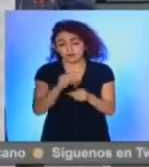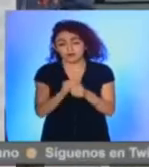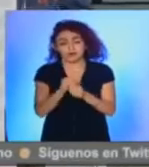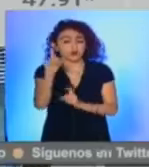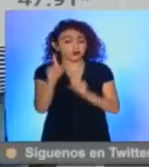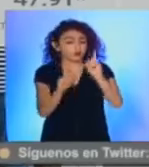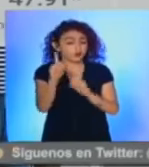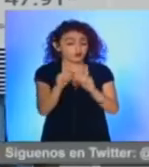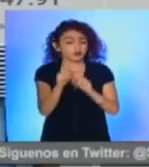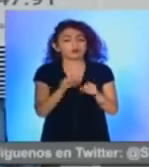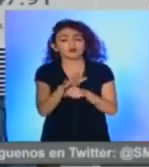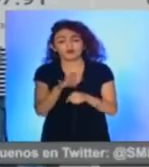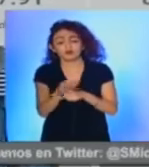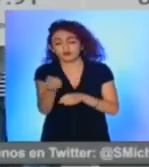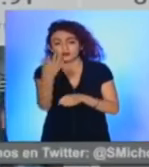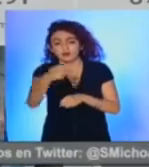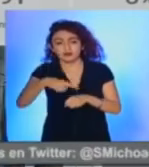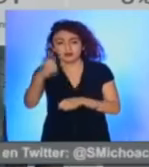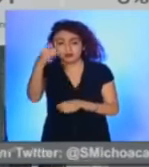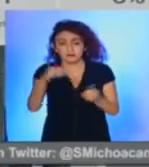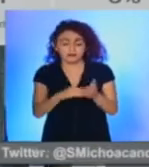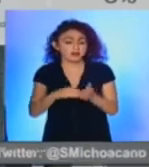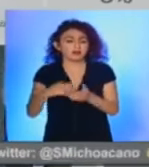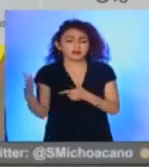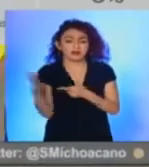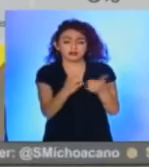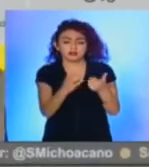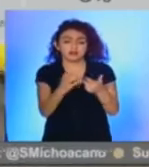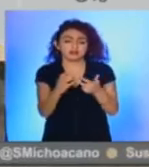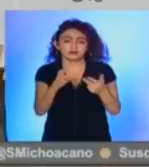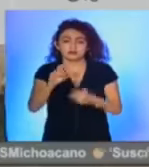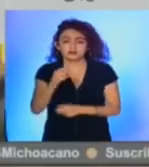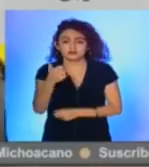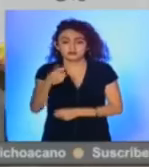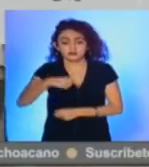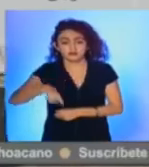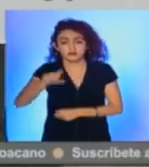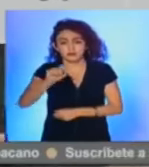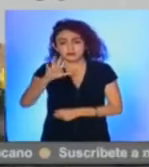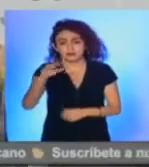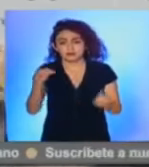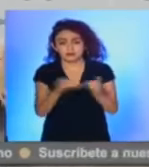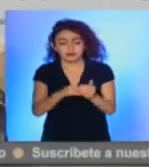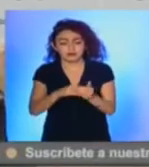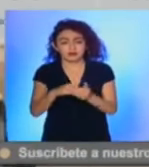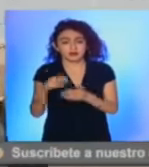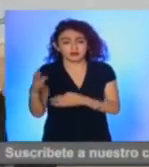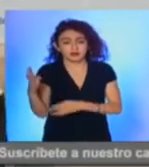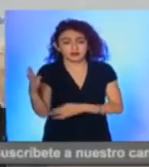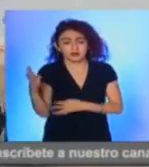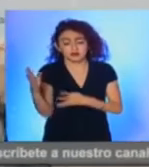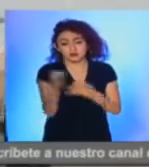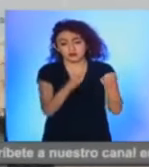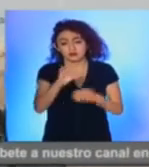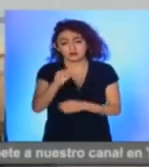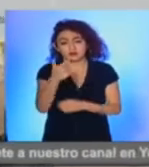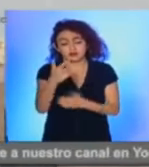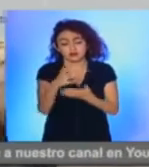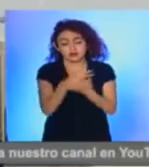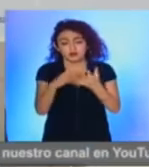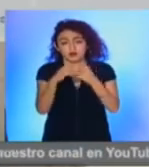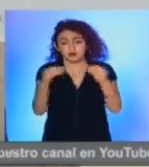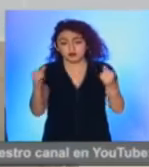casos sospechosos, se tienen 1.836 y hay además 25.947 pacientes que se han